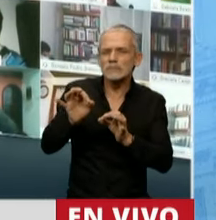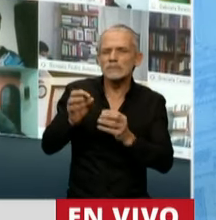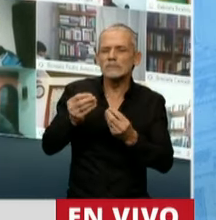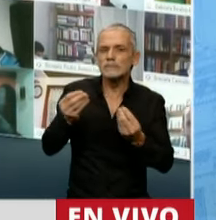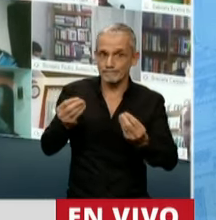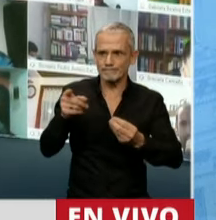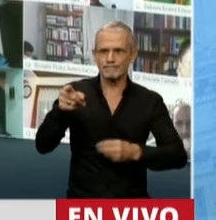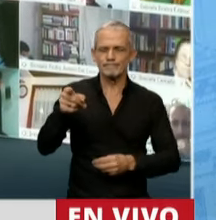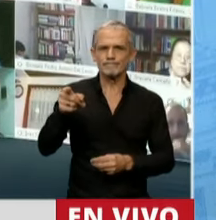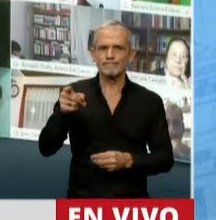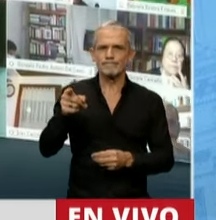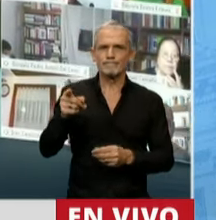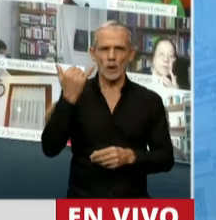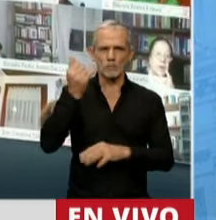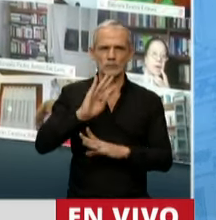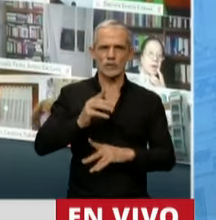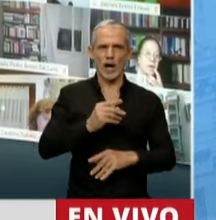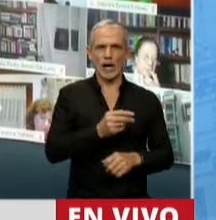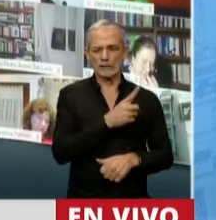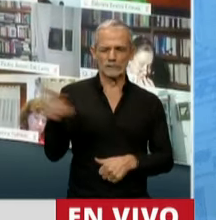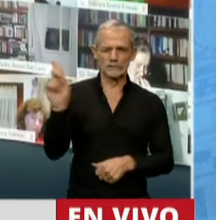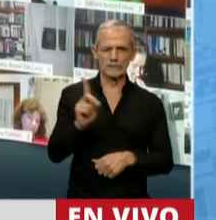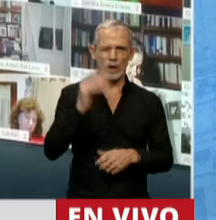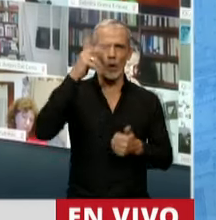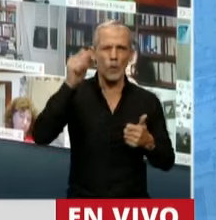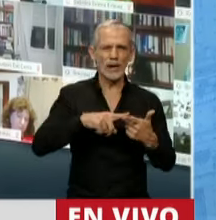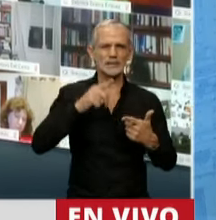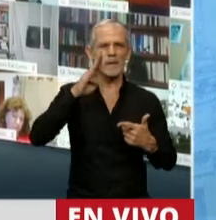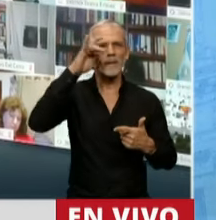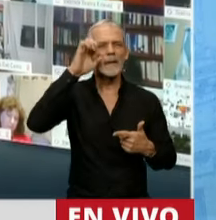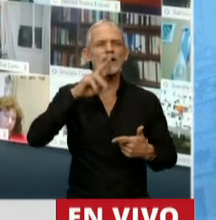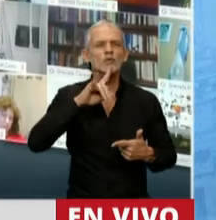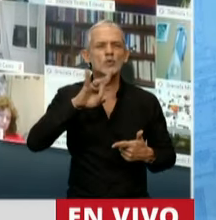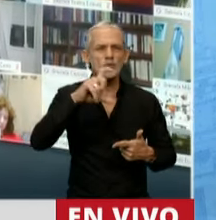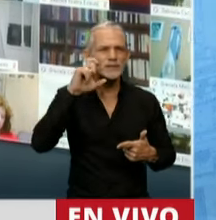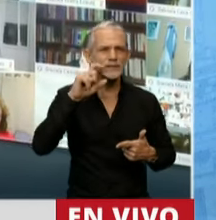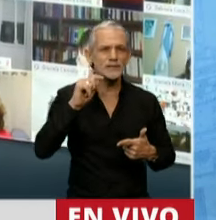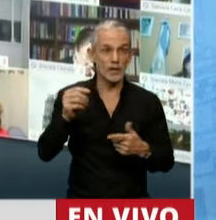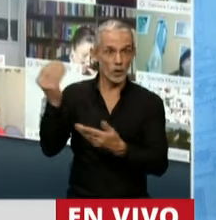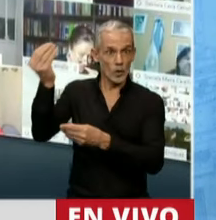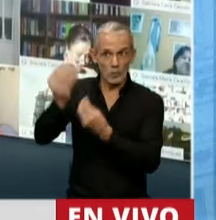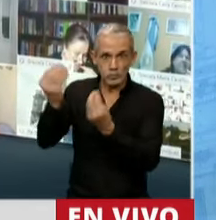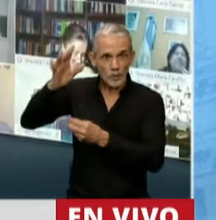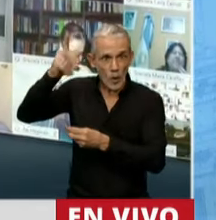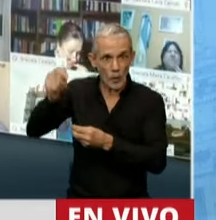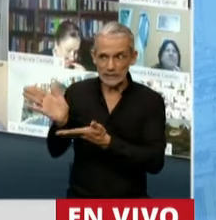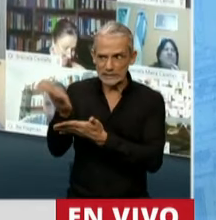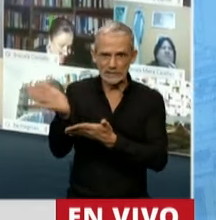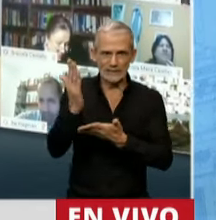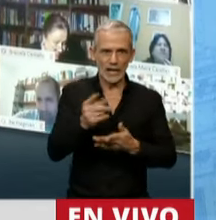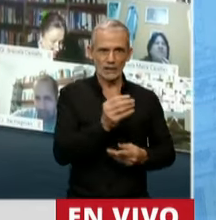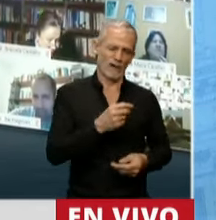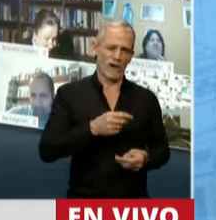pudieron meter a los jueces por decreto a Bruglia y a Bertuzzi, sacando a los jueces de la Constitución. Y ¡oh